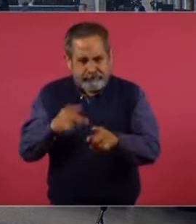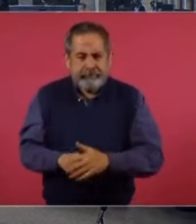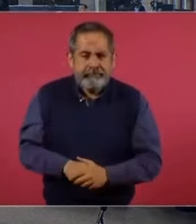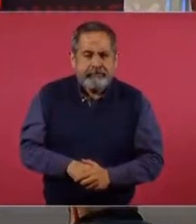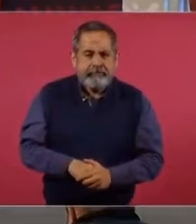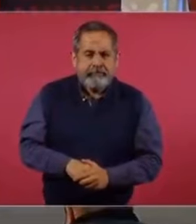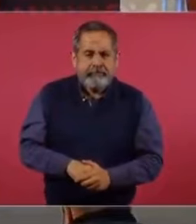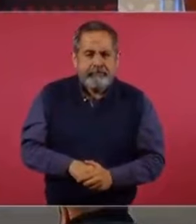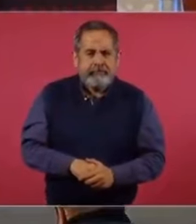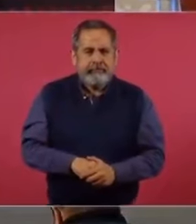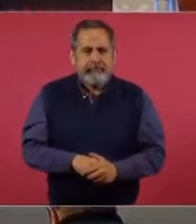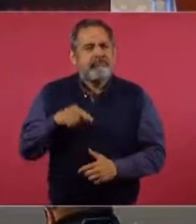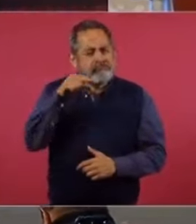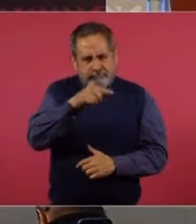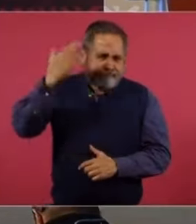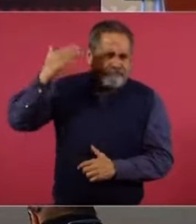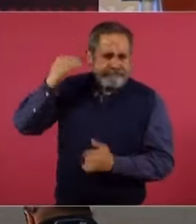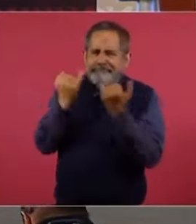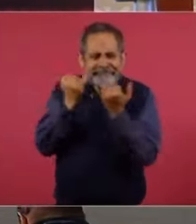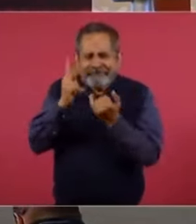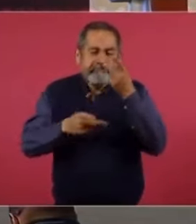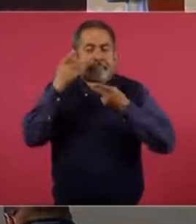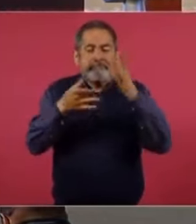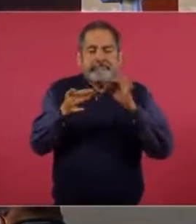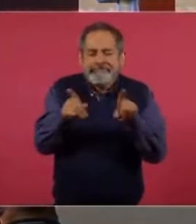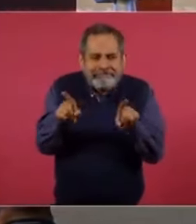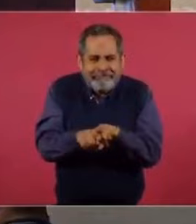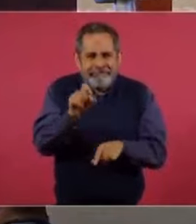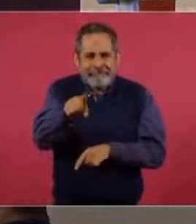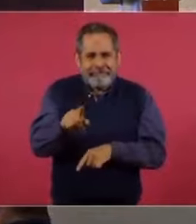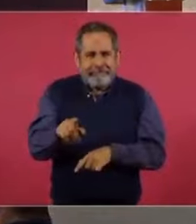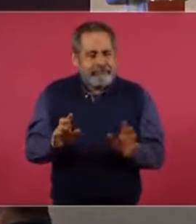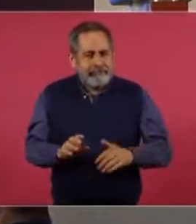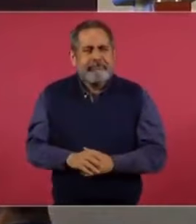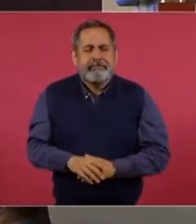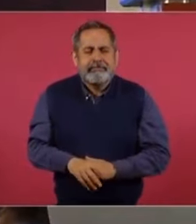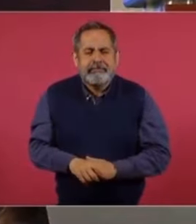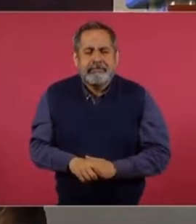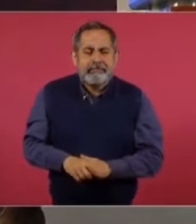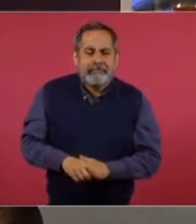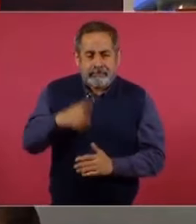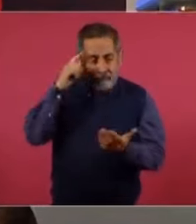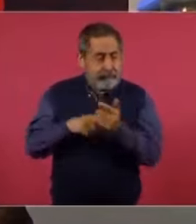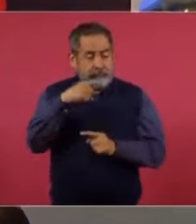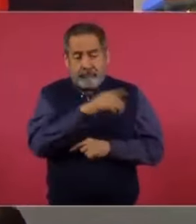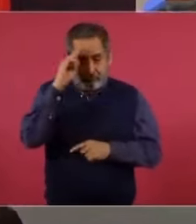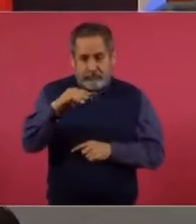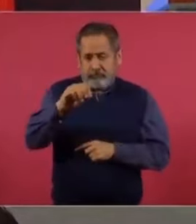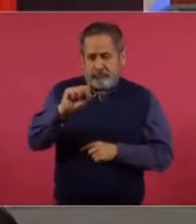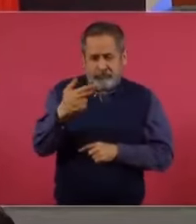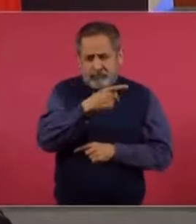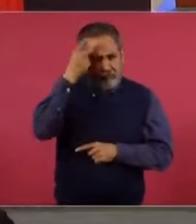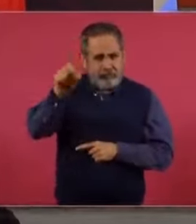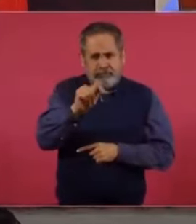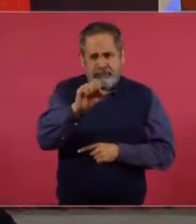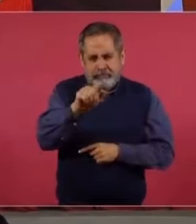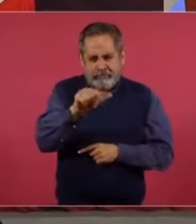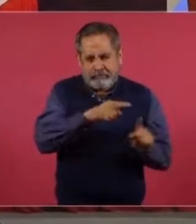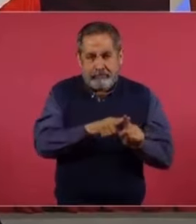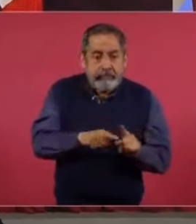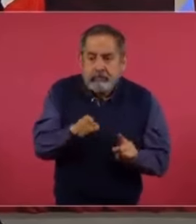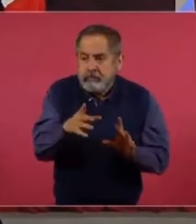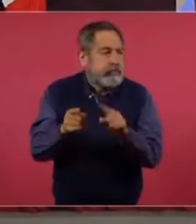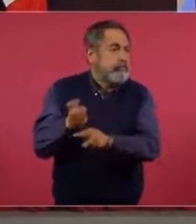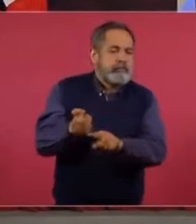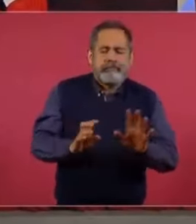Acuérdense que él hizo unas declaraciones sobre esto. Yo creo que el señor Moss está